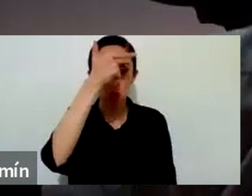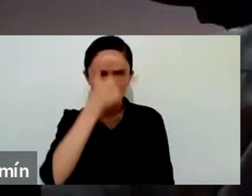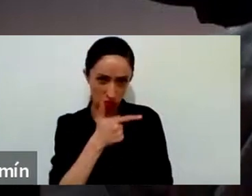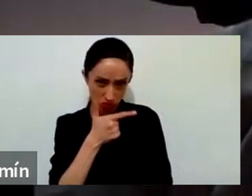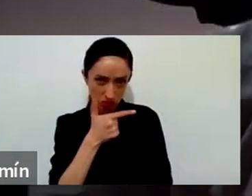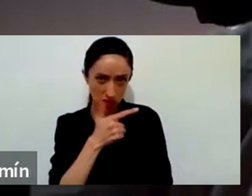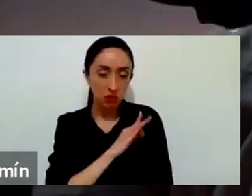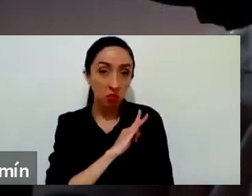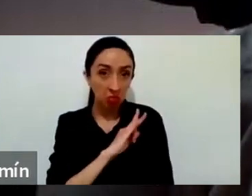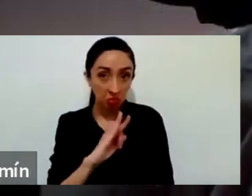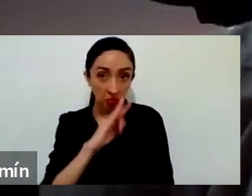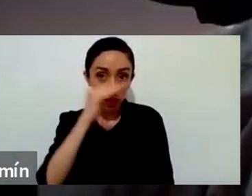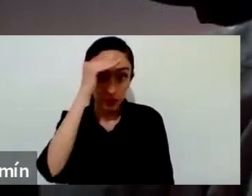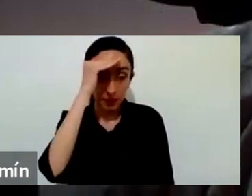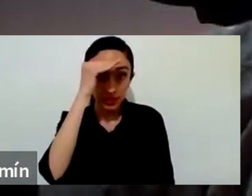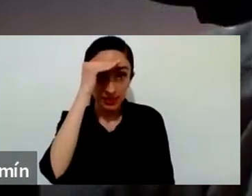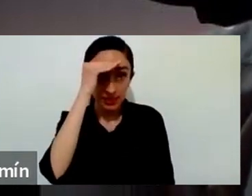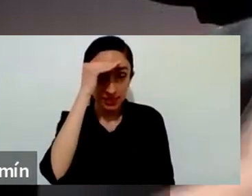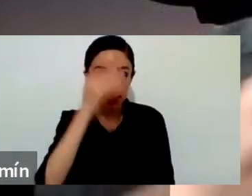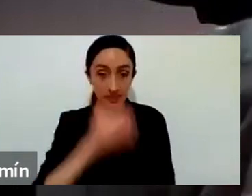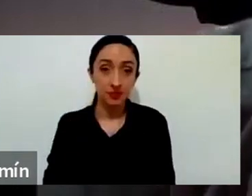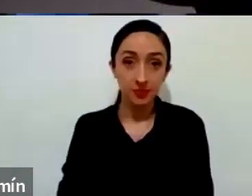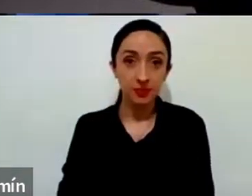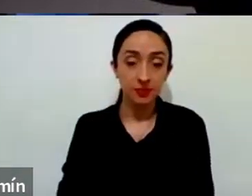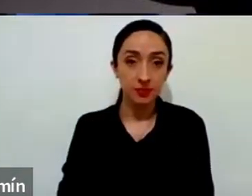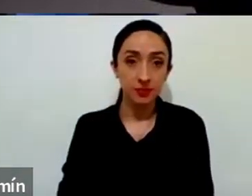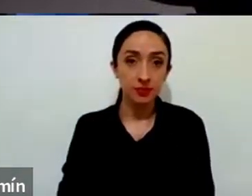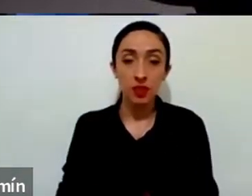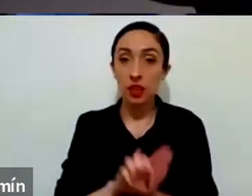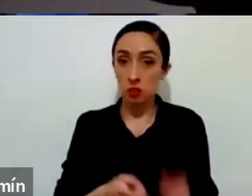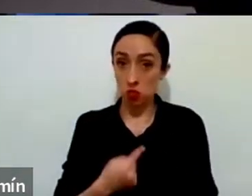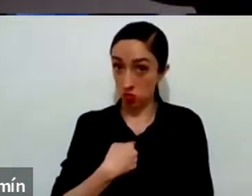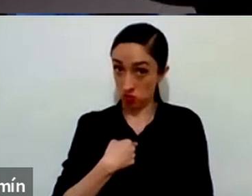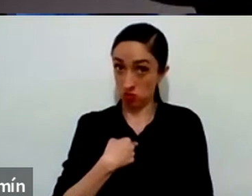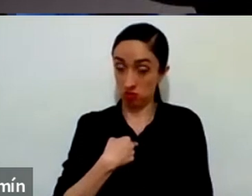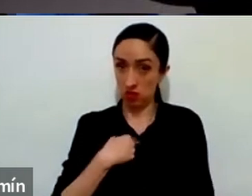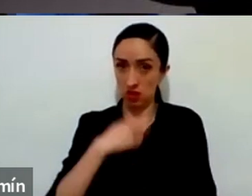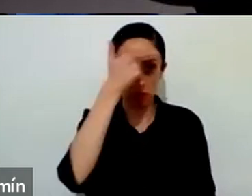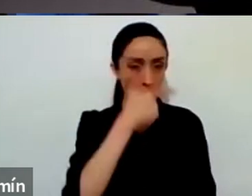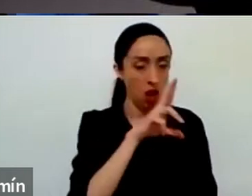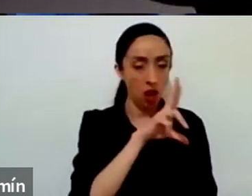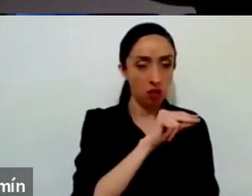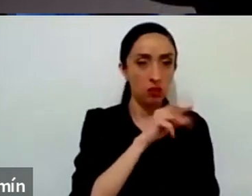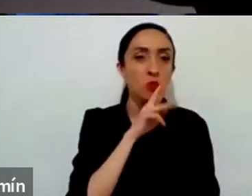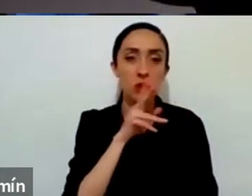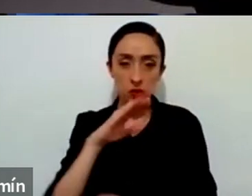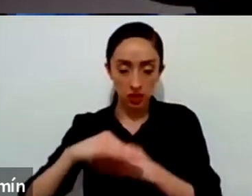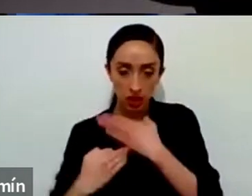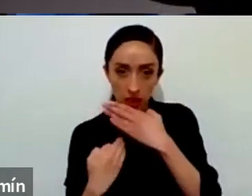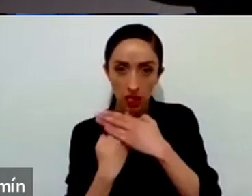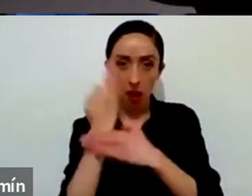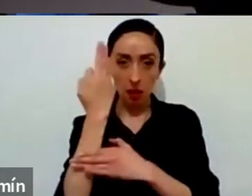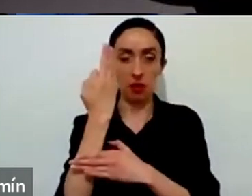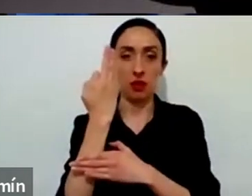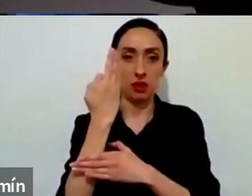En mi caso particular, yo lo hago en la mañana. Me levanto súper temprano en la mañana. Parte de